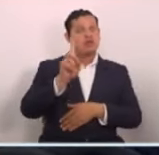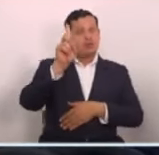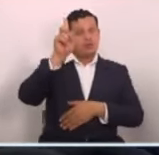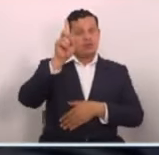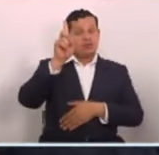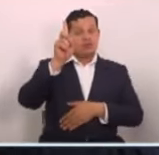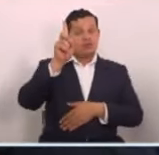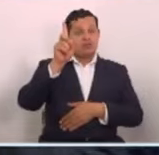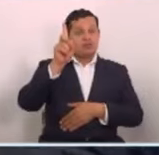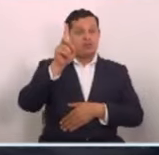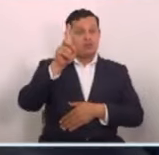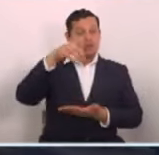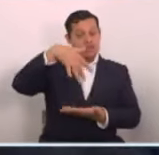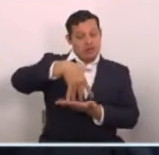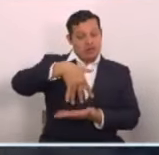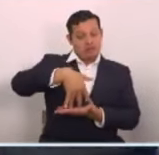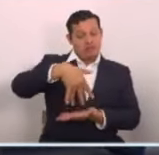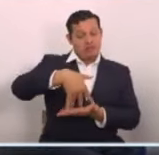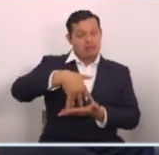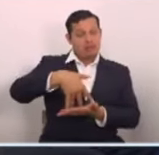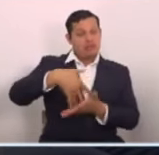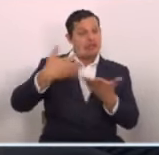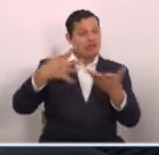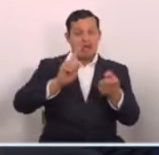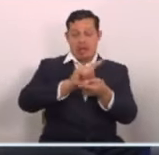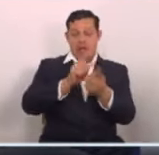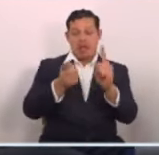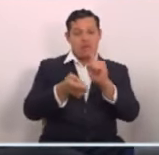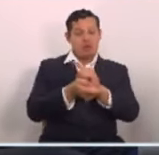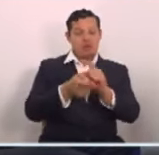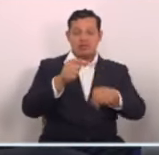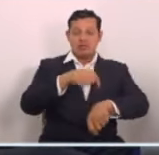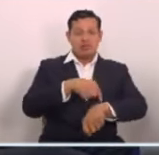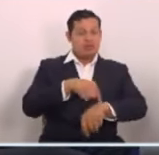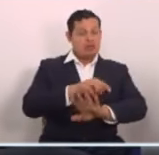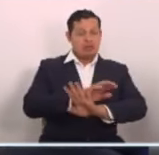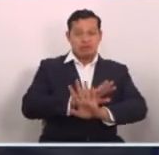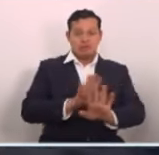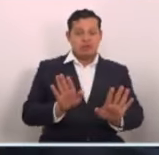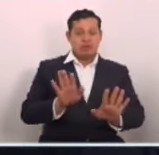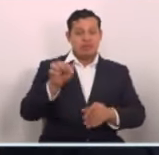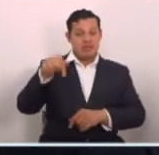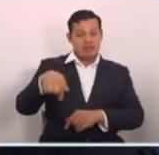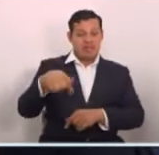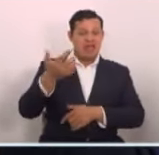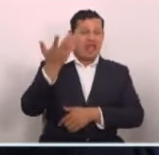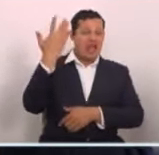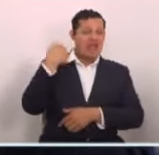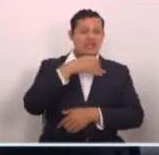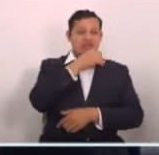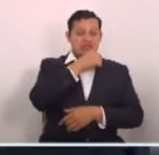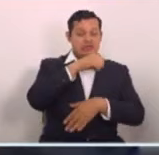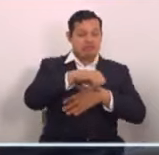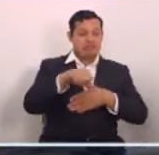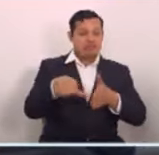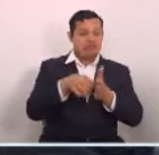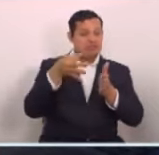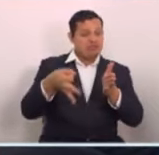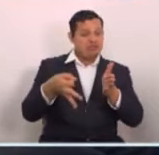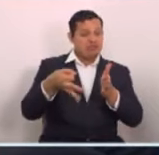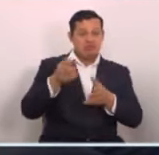Dios y al pueblo, ya pasaron esos tiempos en la que esta Asamblea Legislativa era